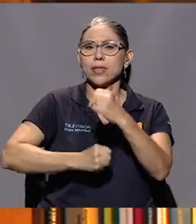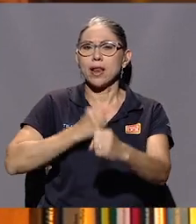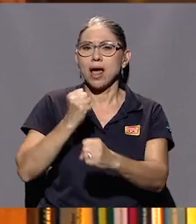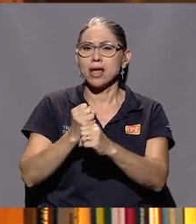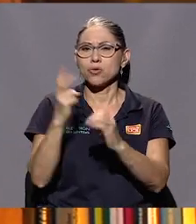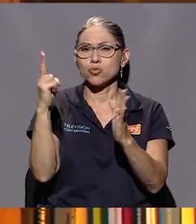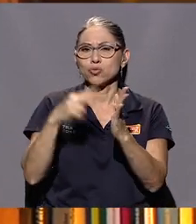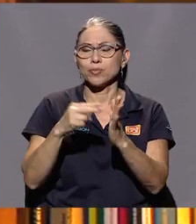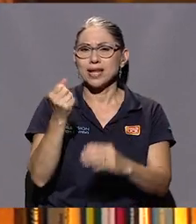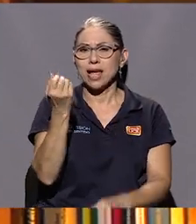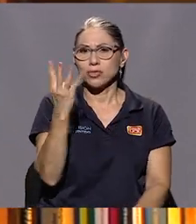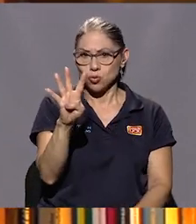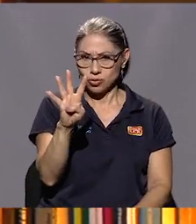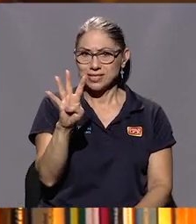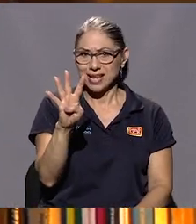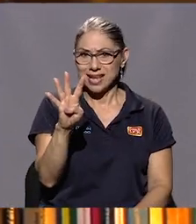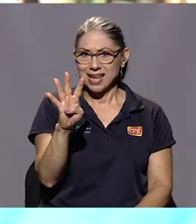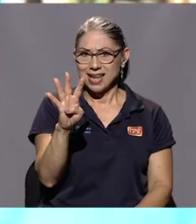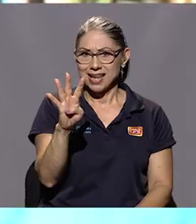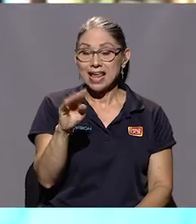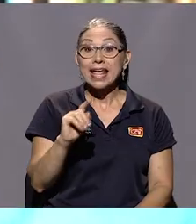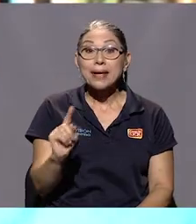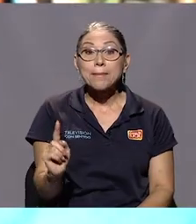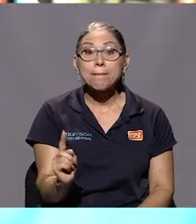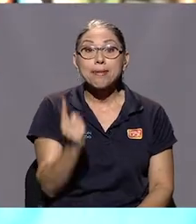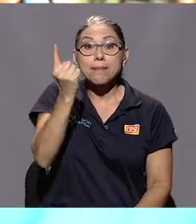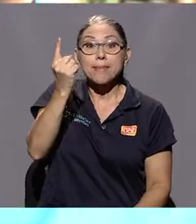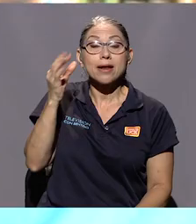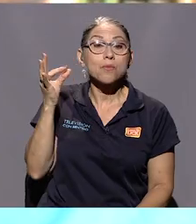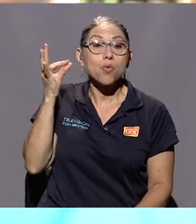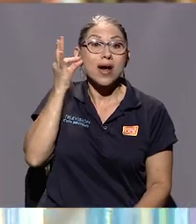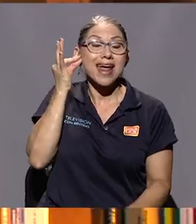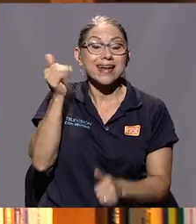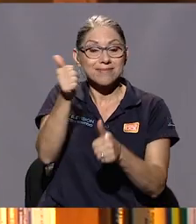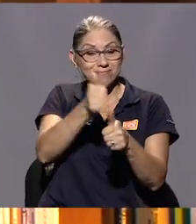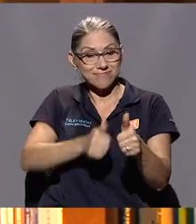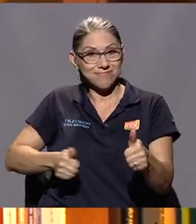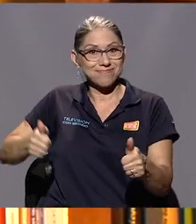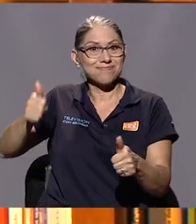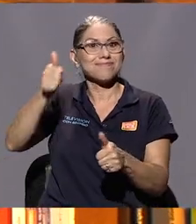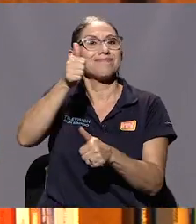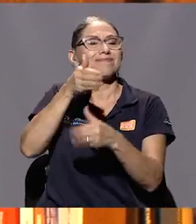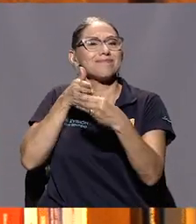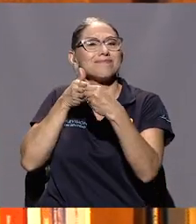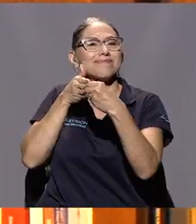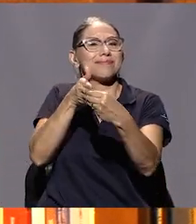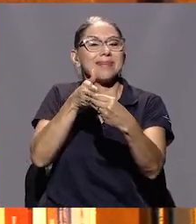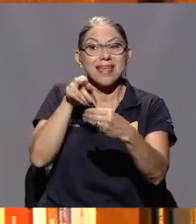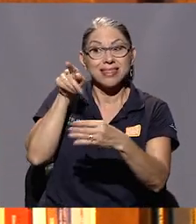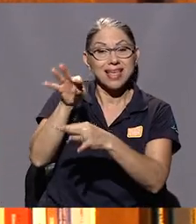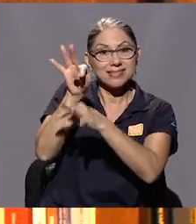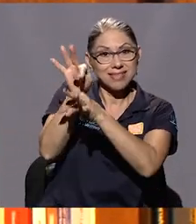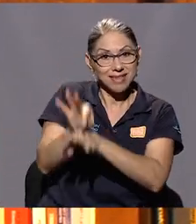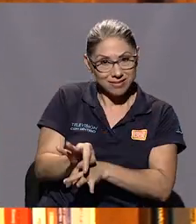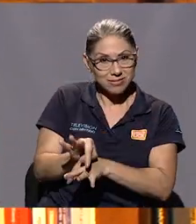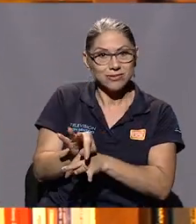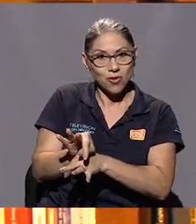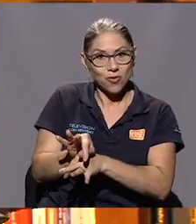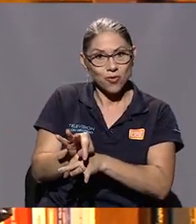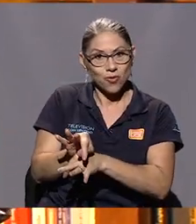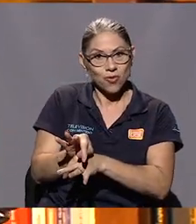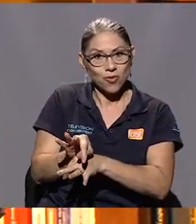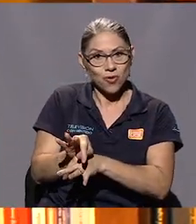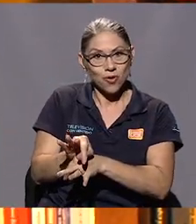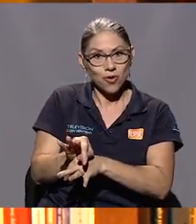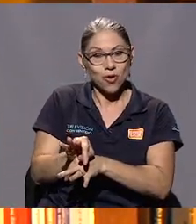del 2014 que la primer mujer militante de esa tradición